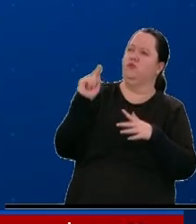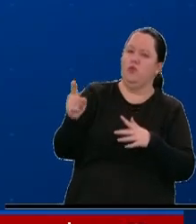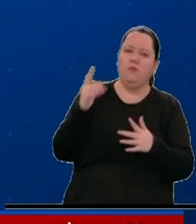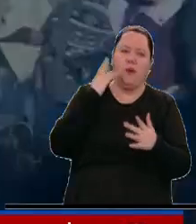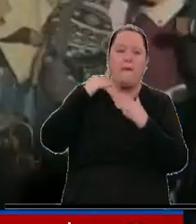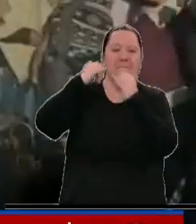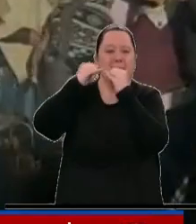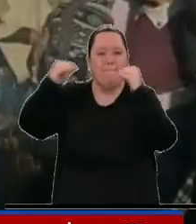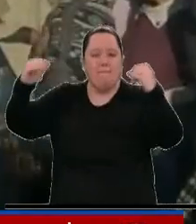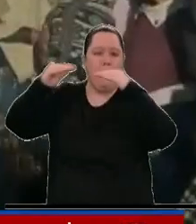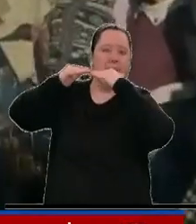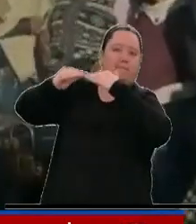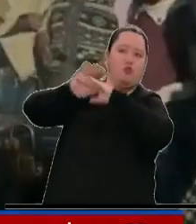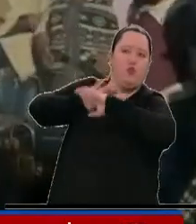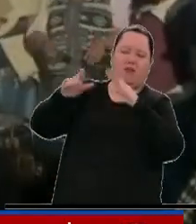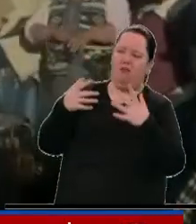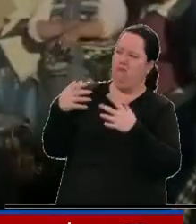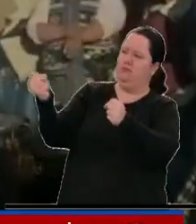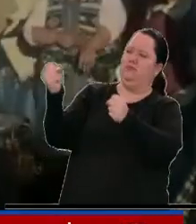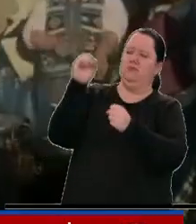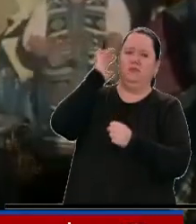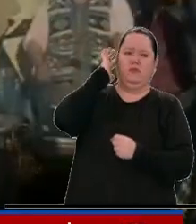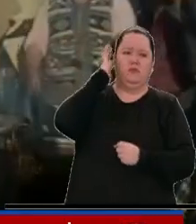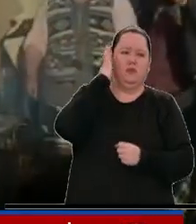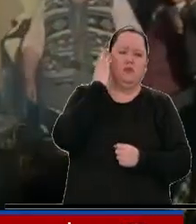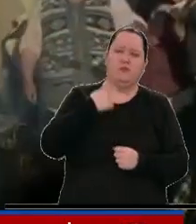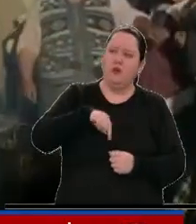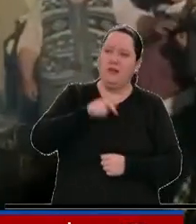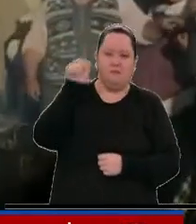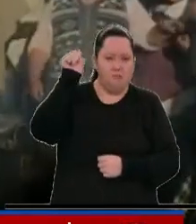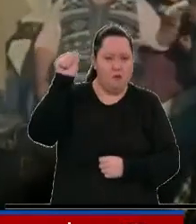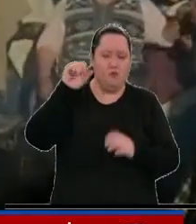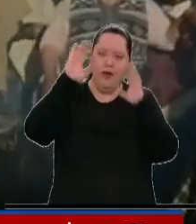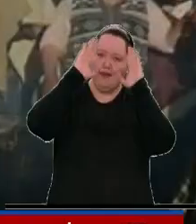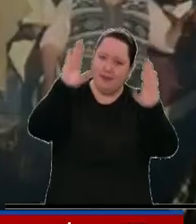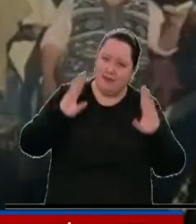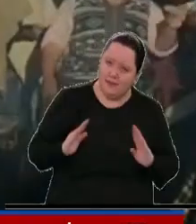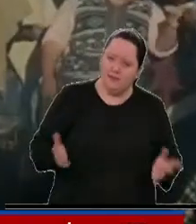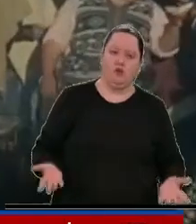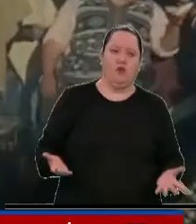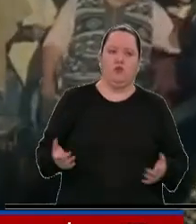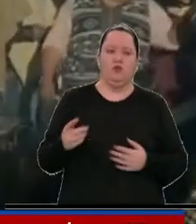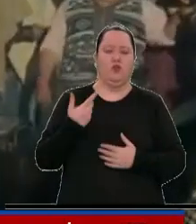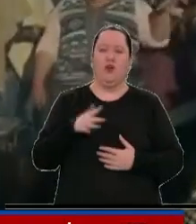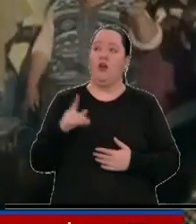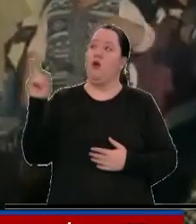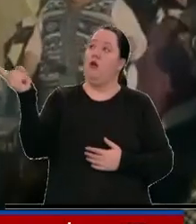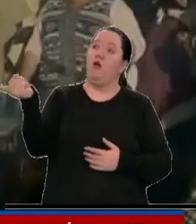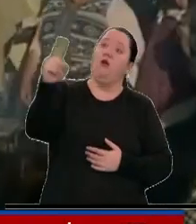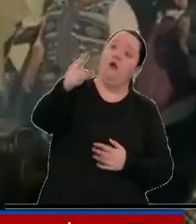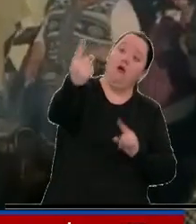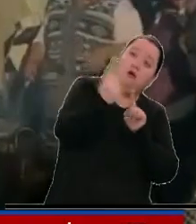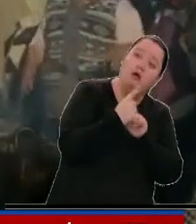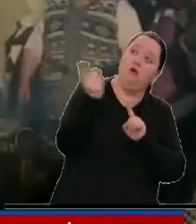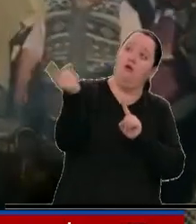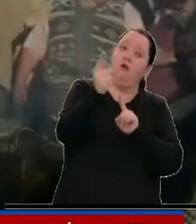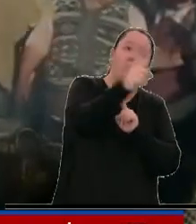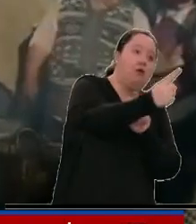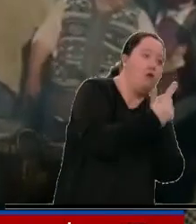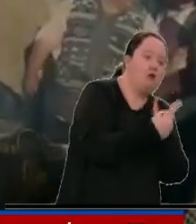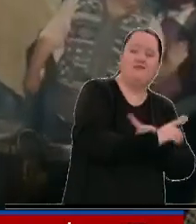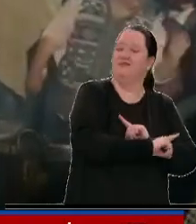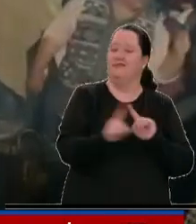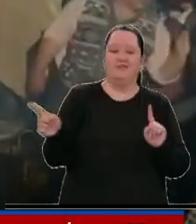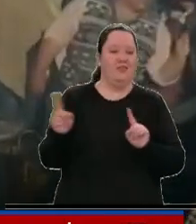delimitación. Queremos que él nos escuche personalmente. No queremos emisarios, ni terceros, ni cuartos. Eso